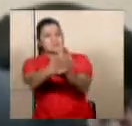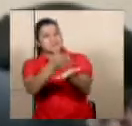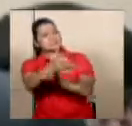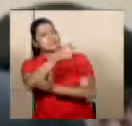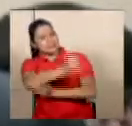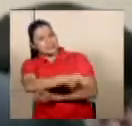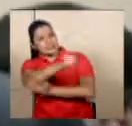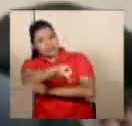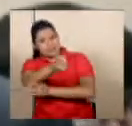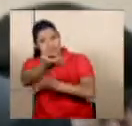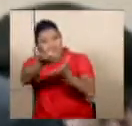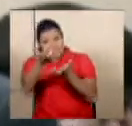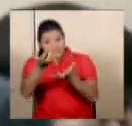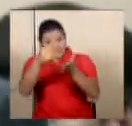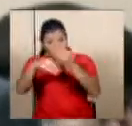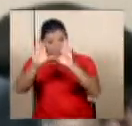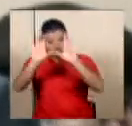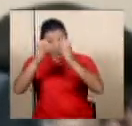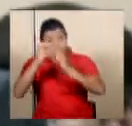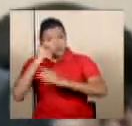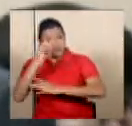Comisión de Hacendarios